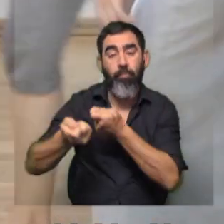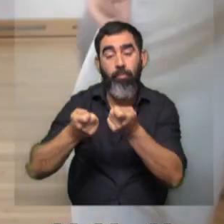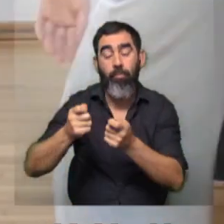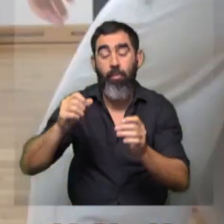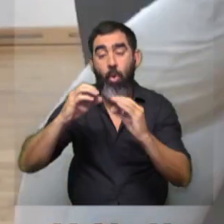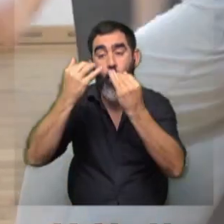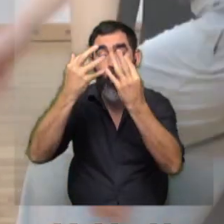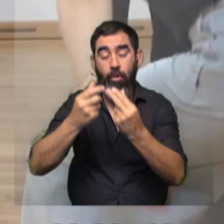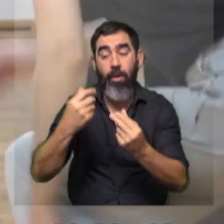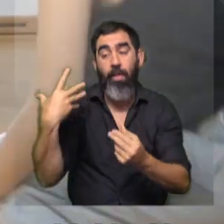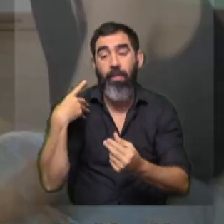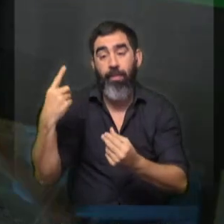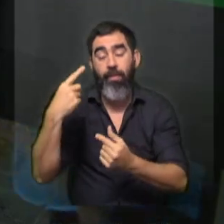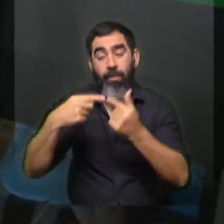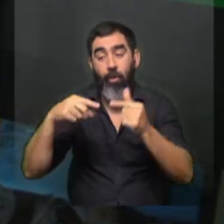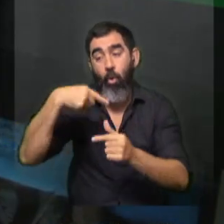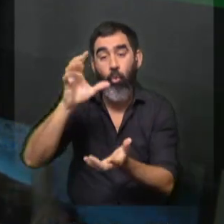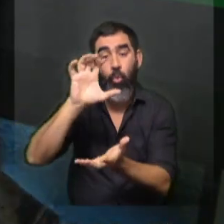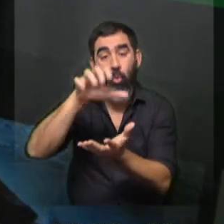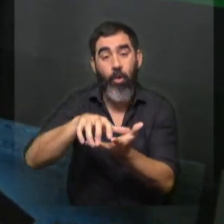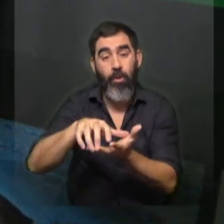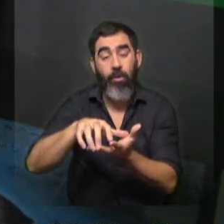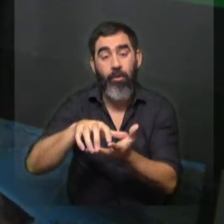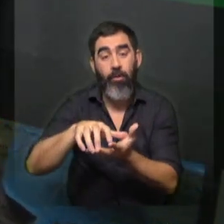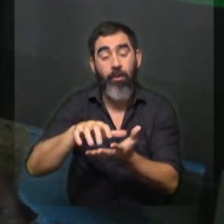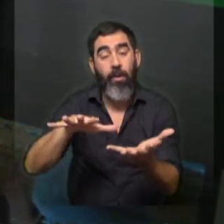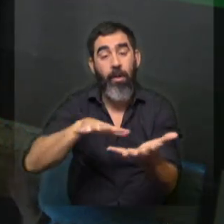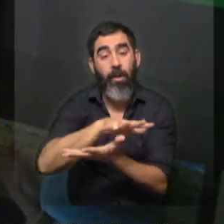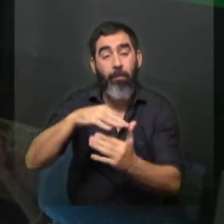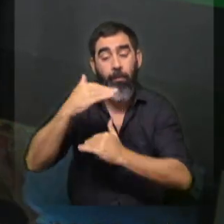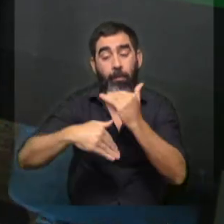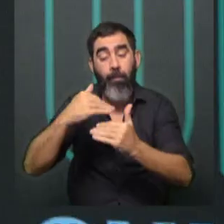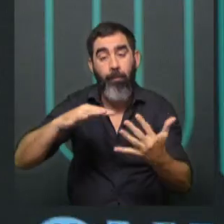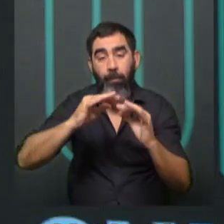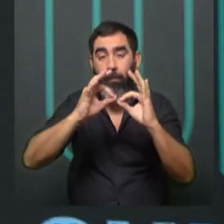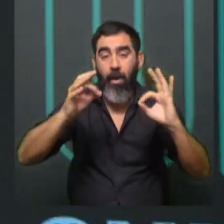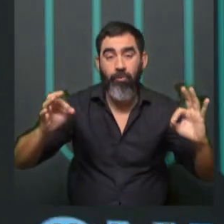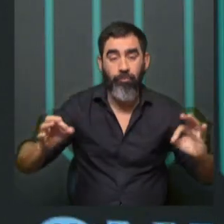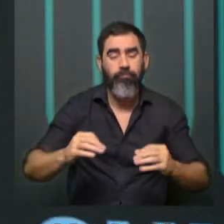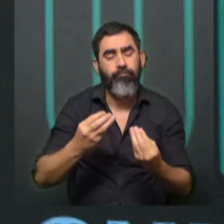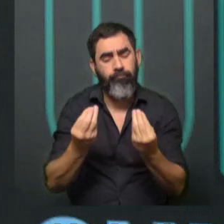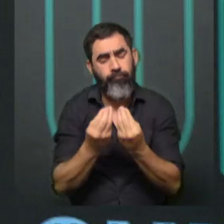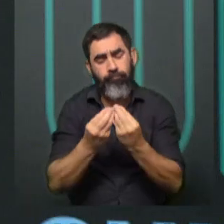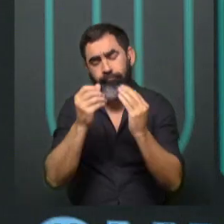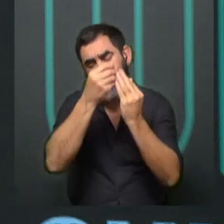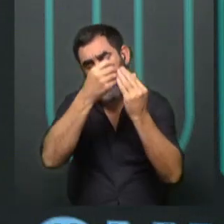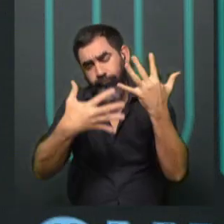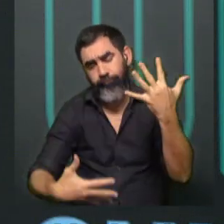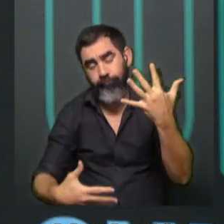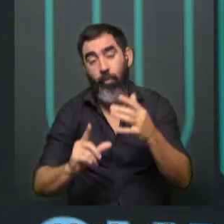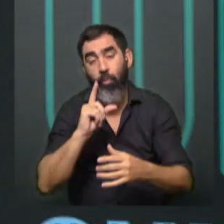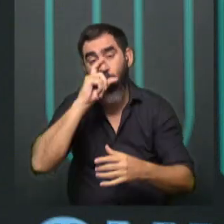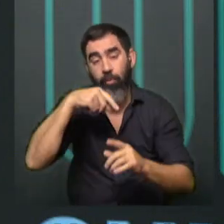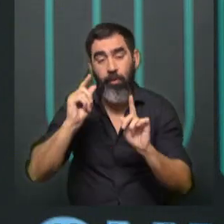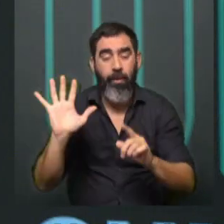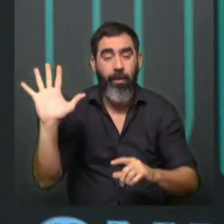de cológrafas, que dirige otro centro, que es el Espacio de Desarrollo Armónico. Y así podemos seguir con una larga lista, tanto en Montevideo